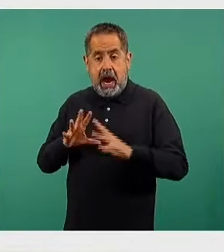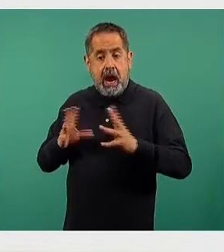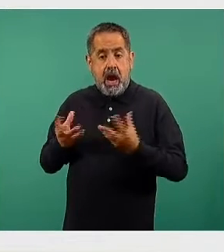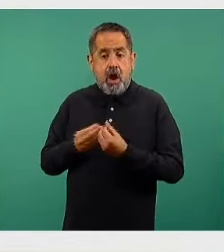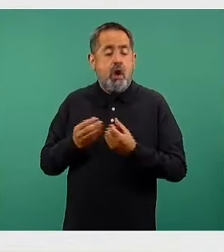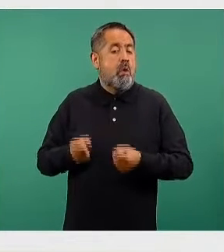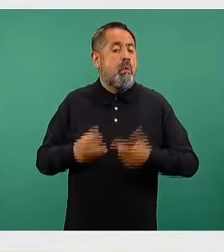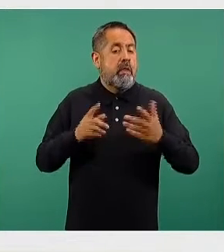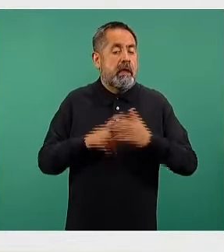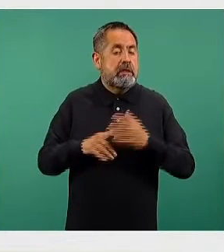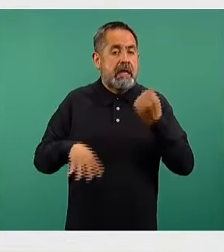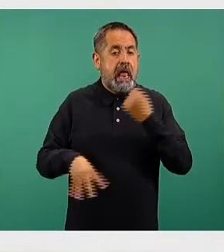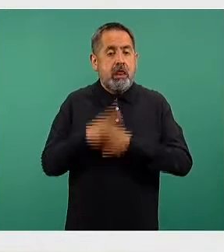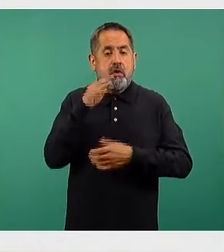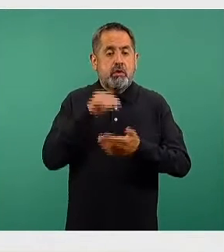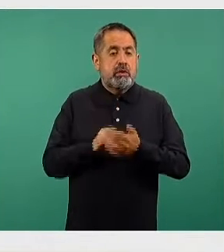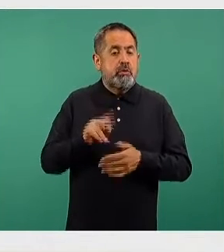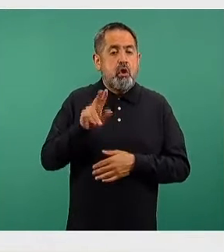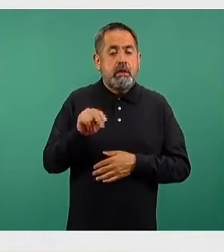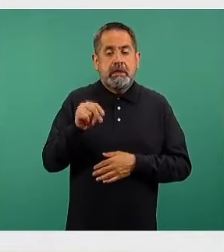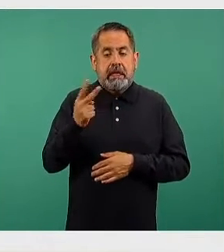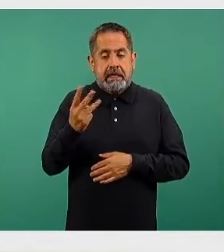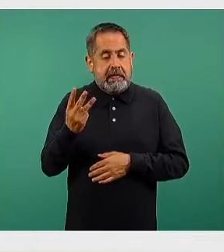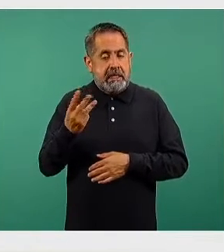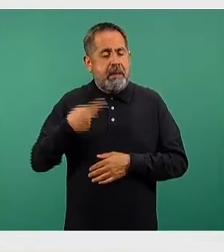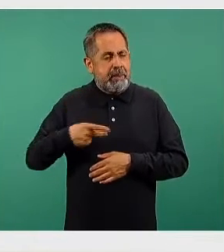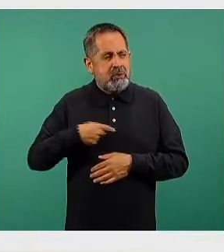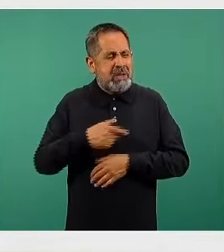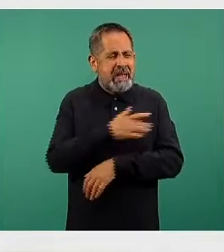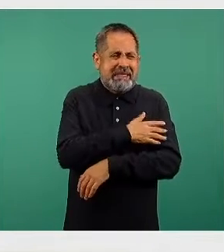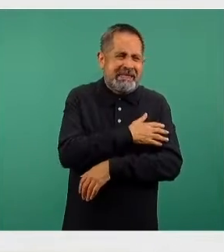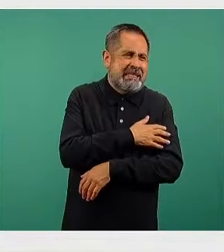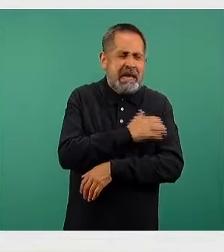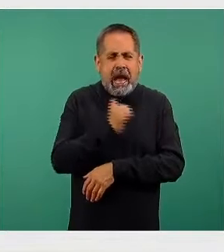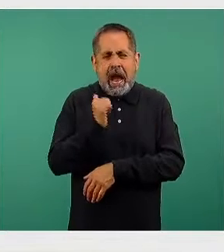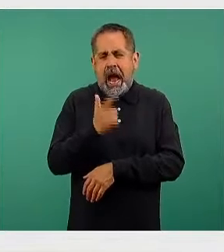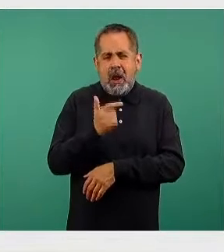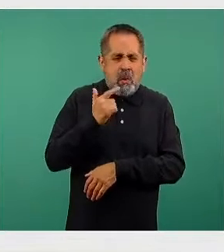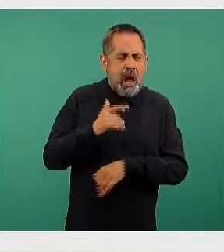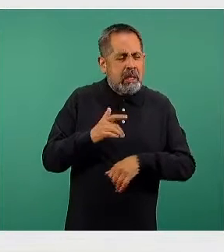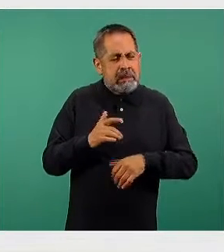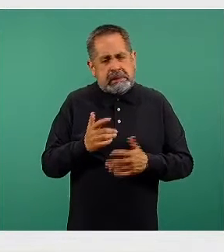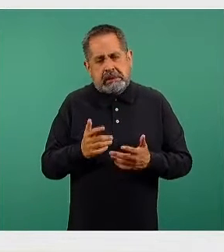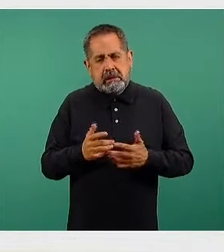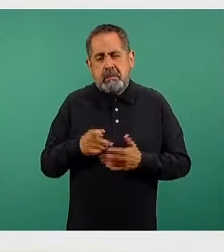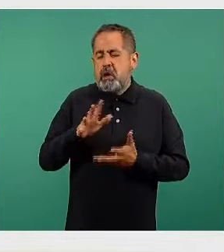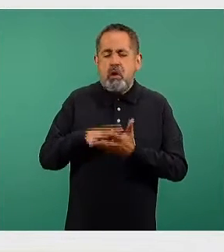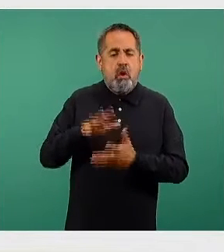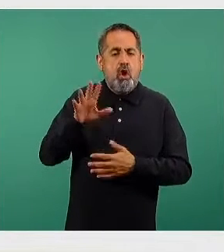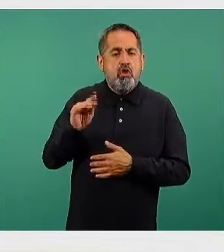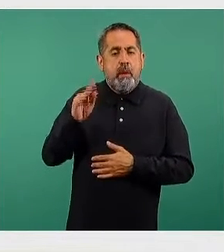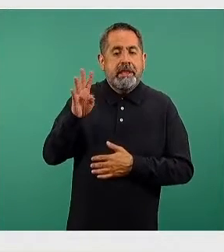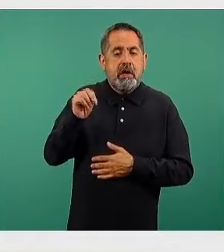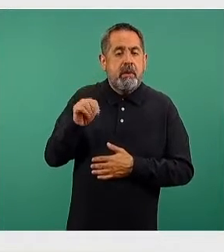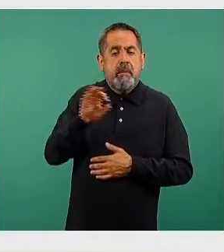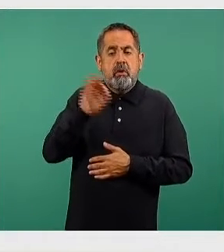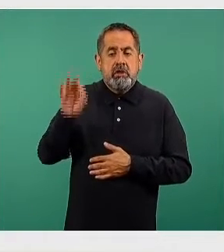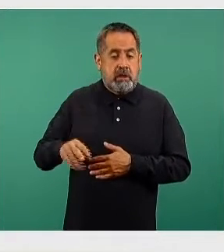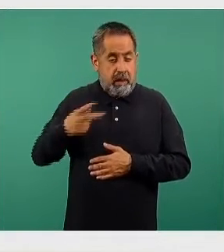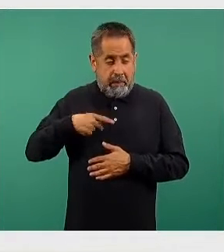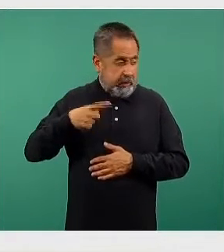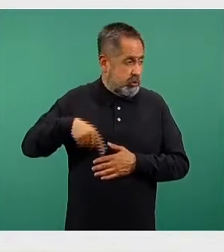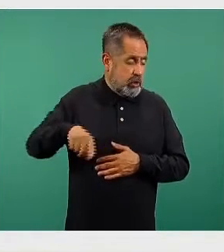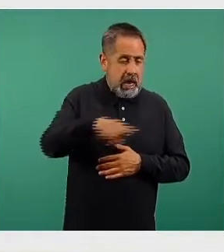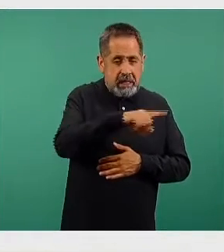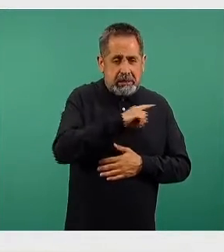inició la vacunación son catorce mil ochenta y tres, pero destacamos que prácticamente todos, más del noventa y nueve por ciento de